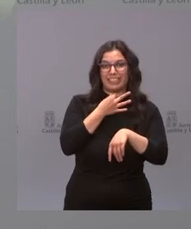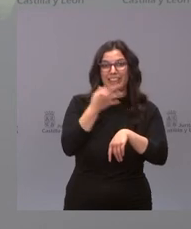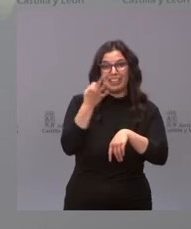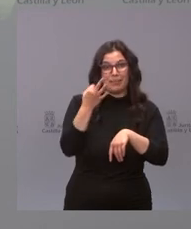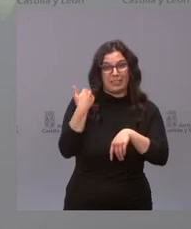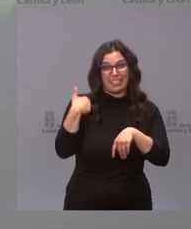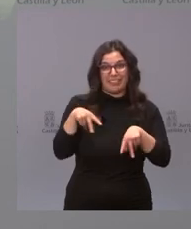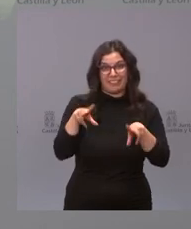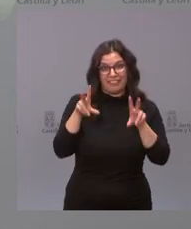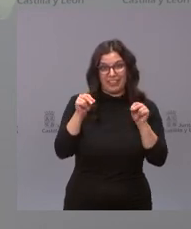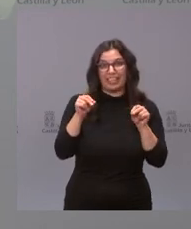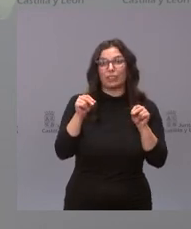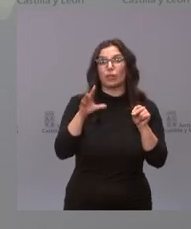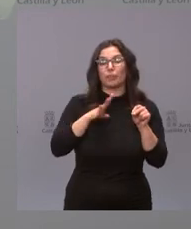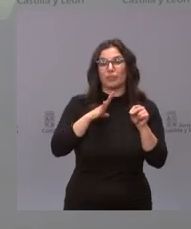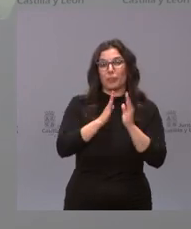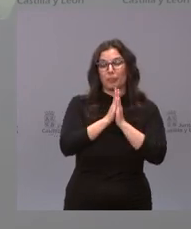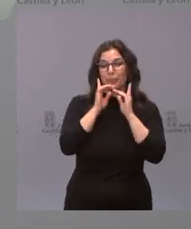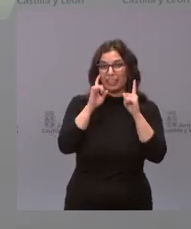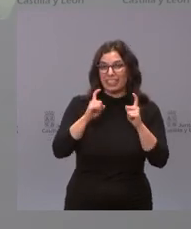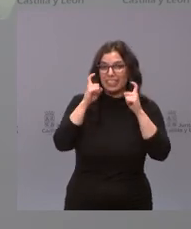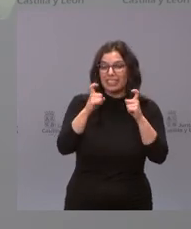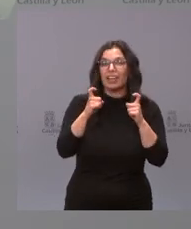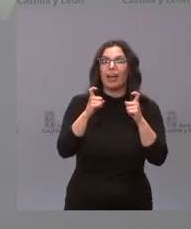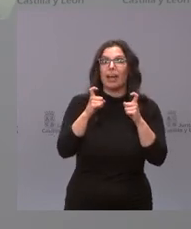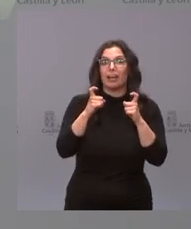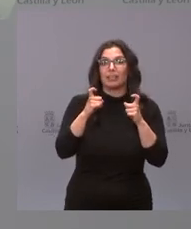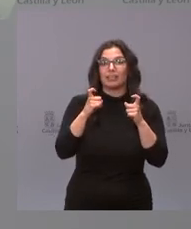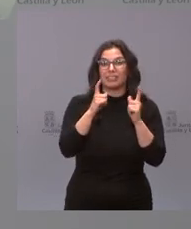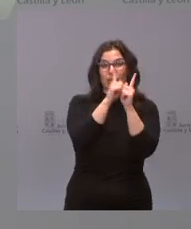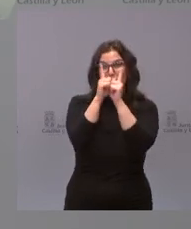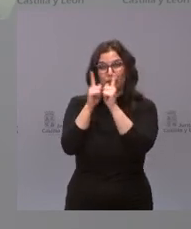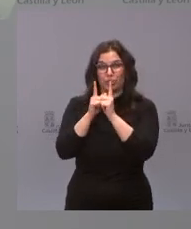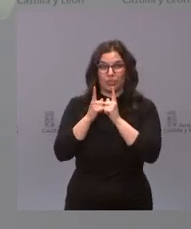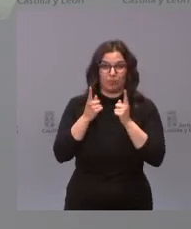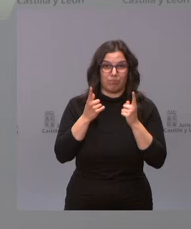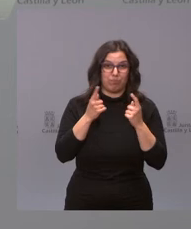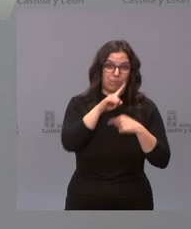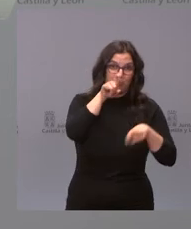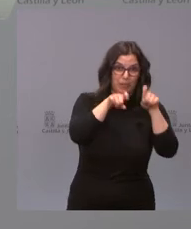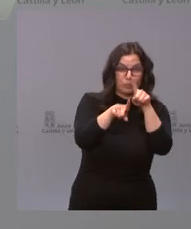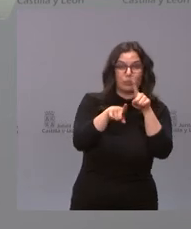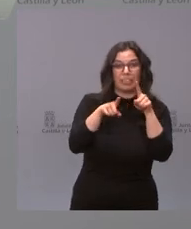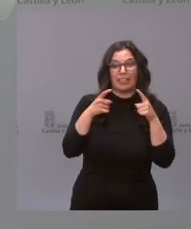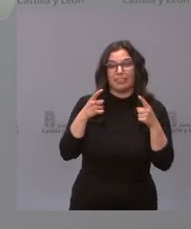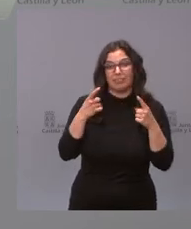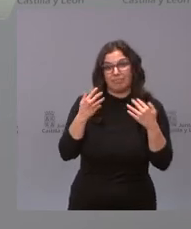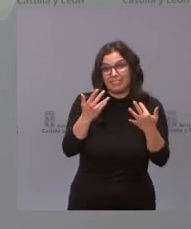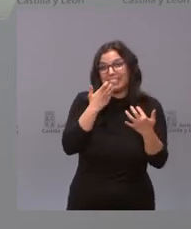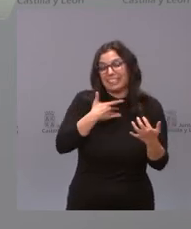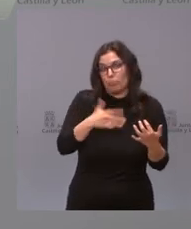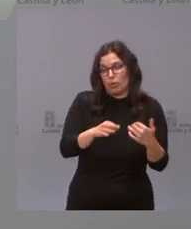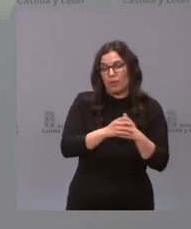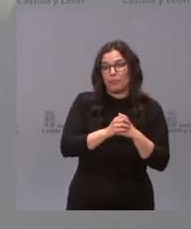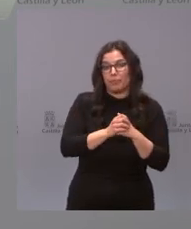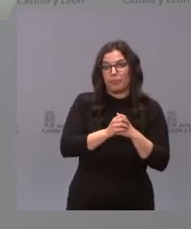finalizar ya así que vamos a intentar ser lo más breves posible en las preguntas a ser posible de